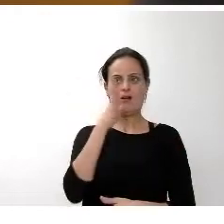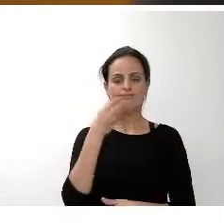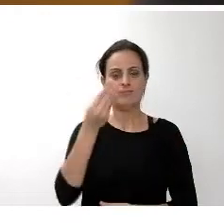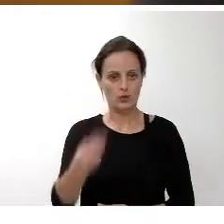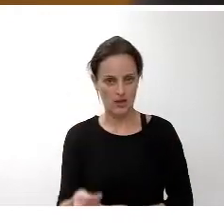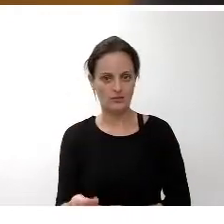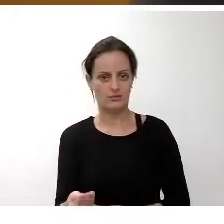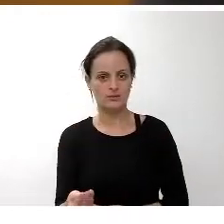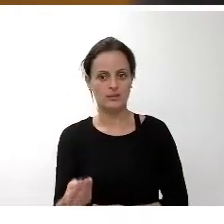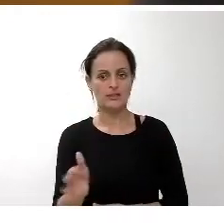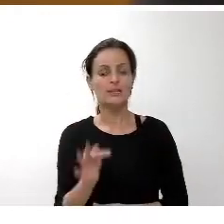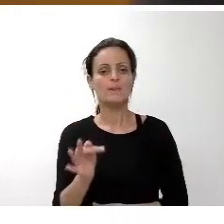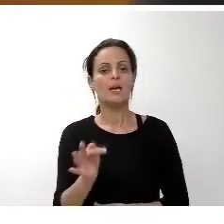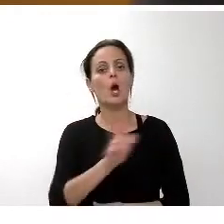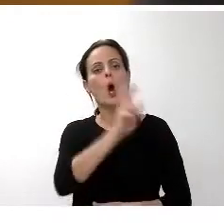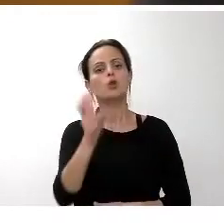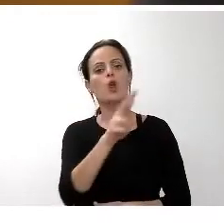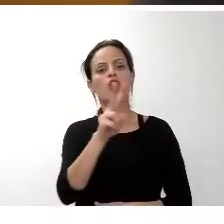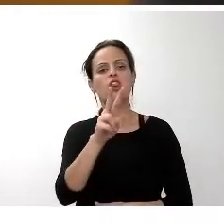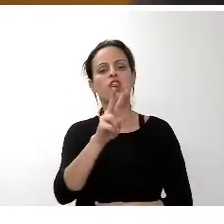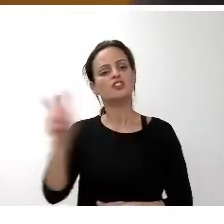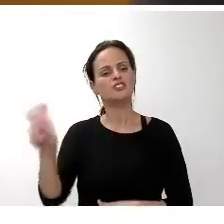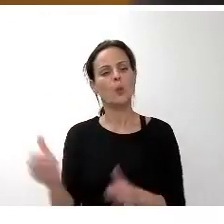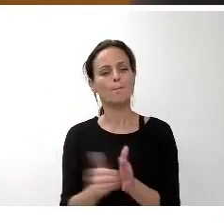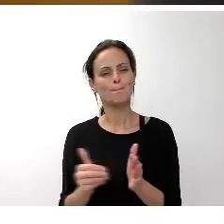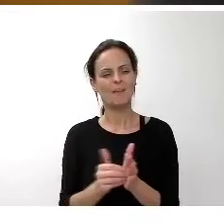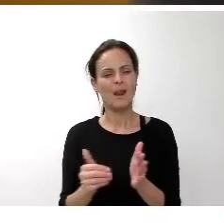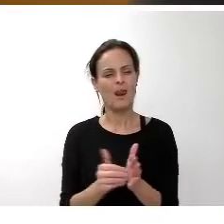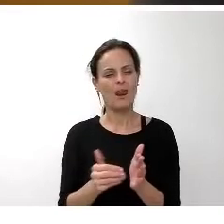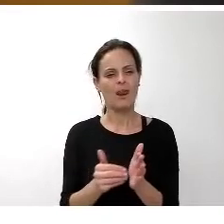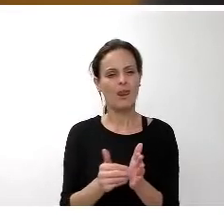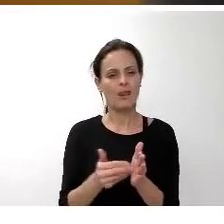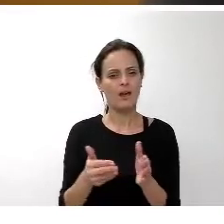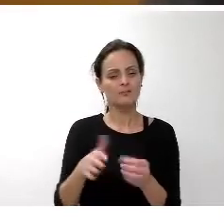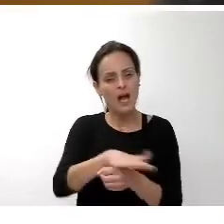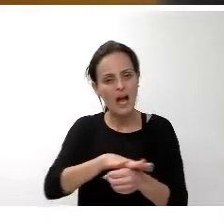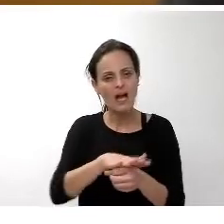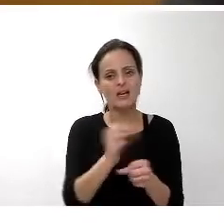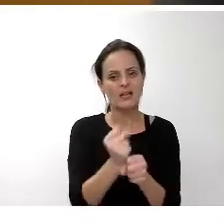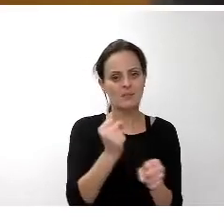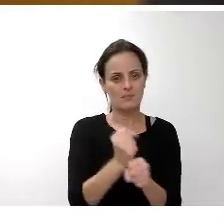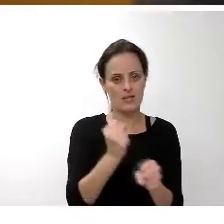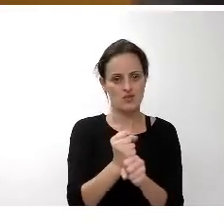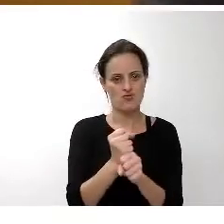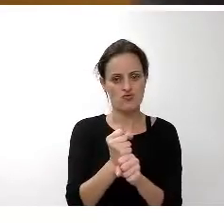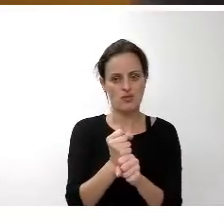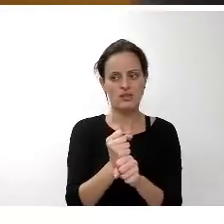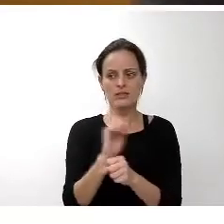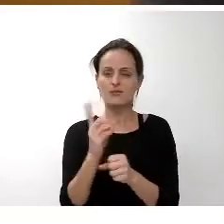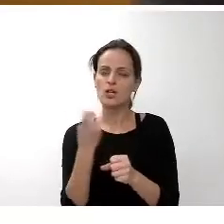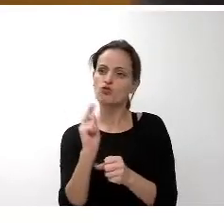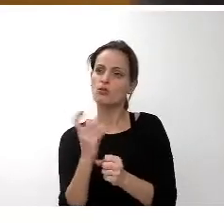empleo este no es un programa que se concentra exclusivamente en el área de igualdad o en el área de Lías sino que es un área es un